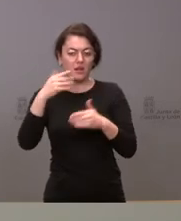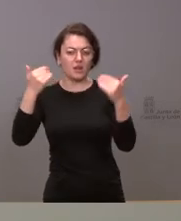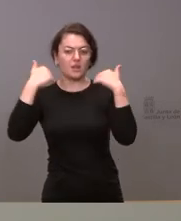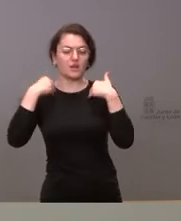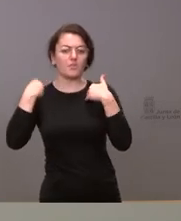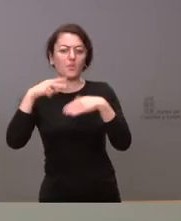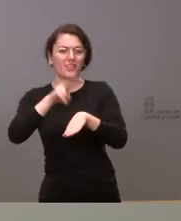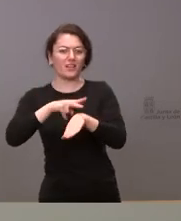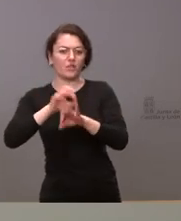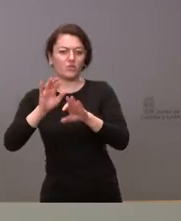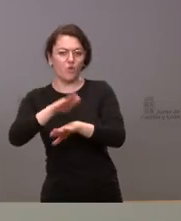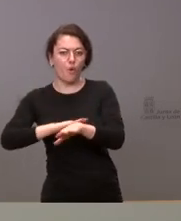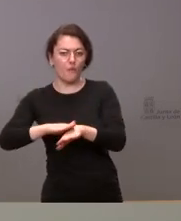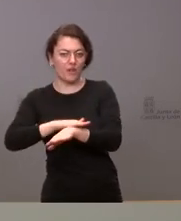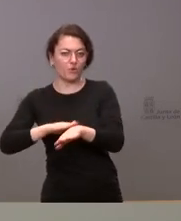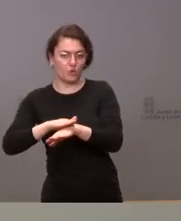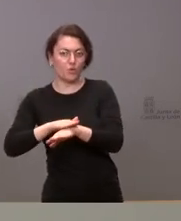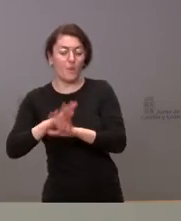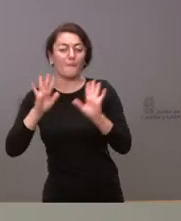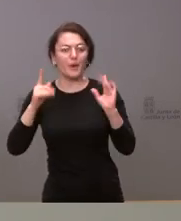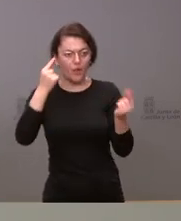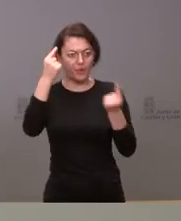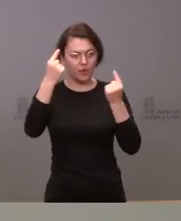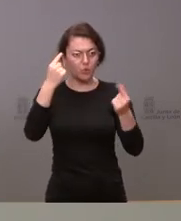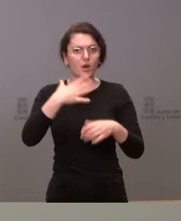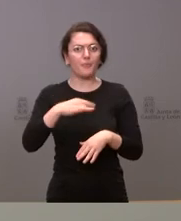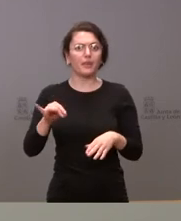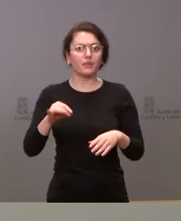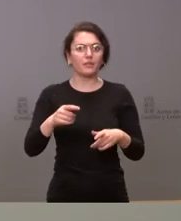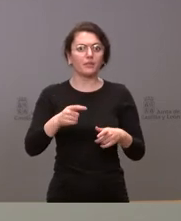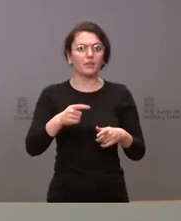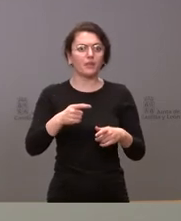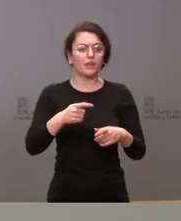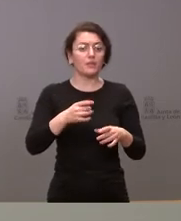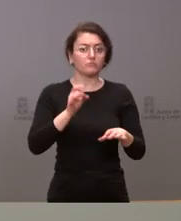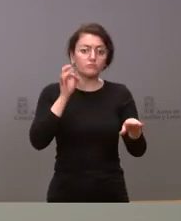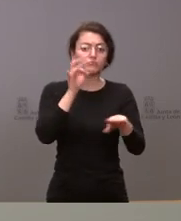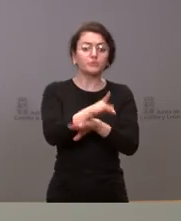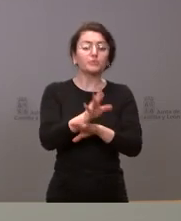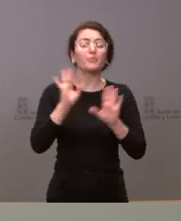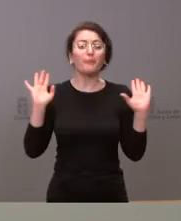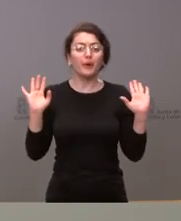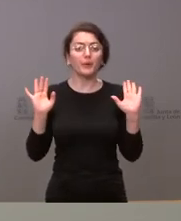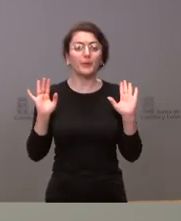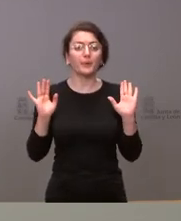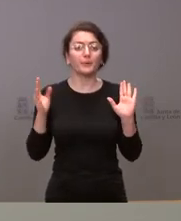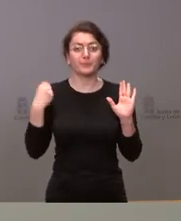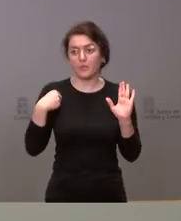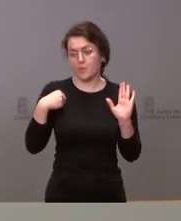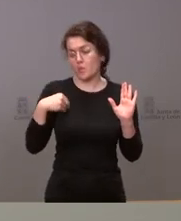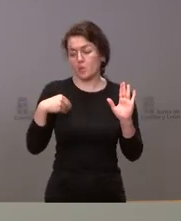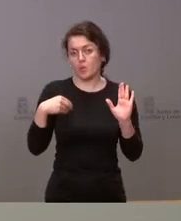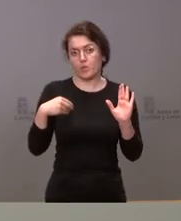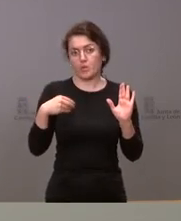gobierno pero esos datos se los podemos proveer pero que sepan también por dar toda la información